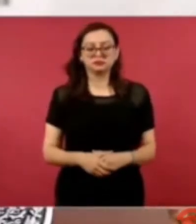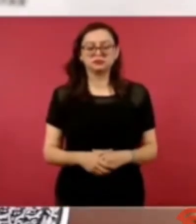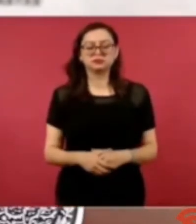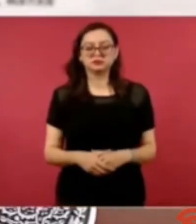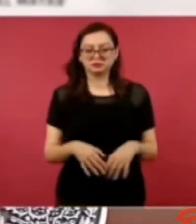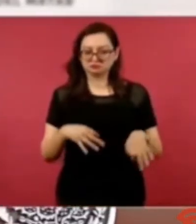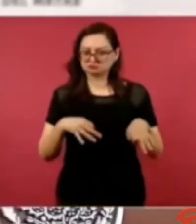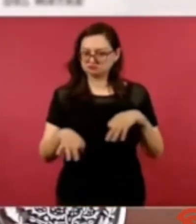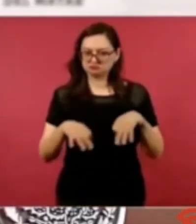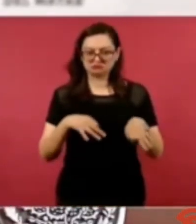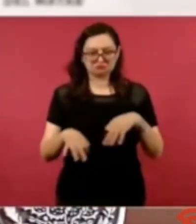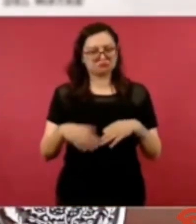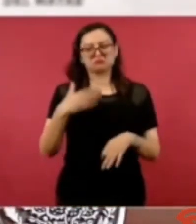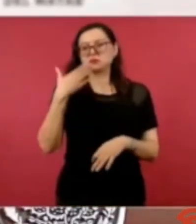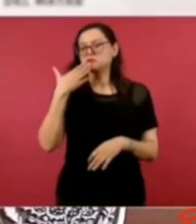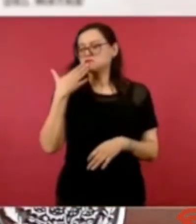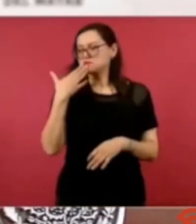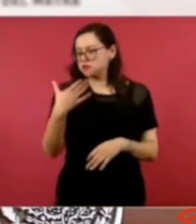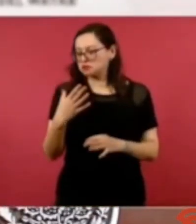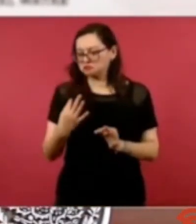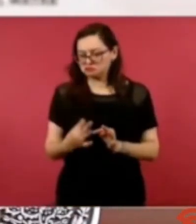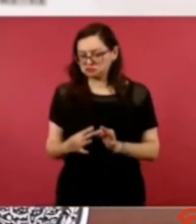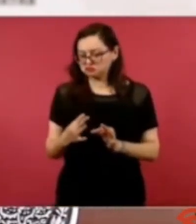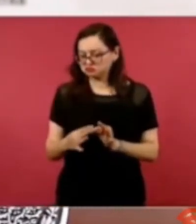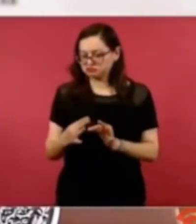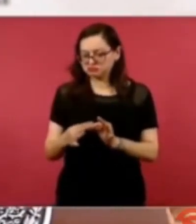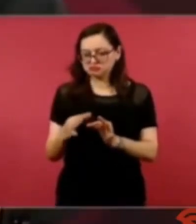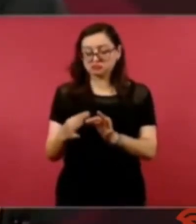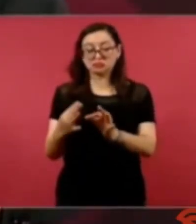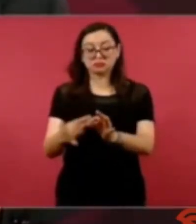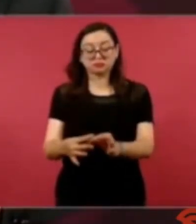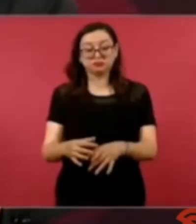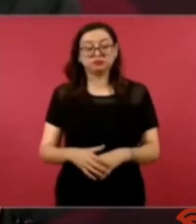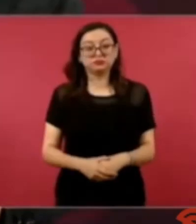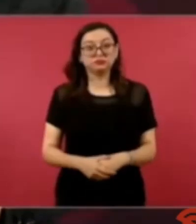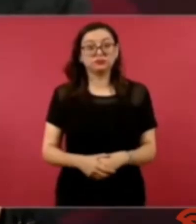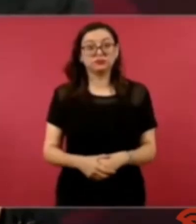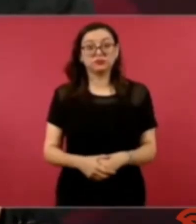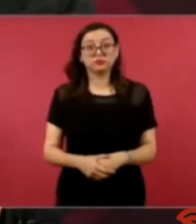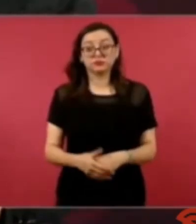yo no hubiese podido avanzar